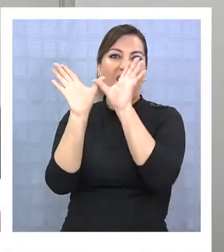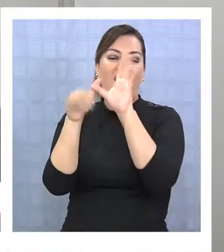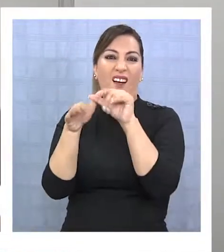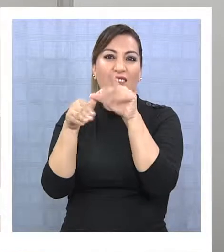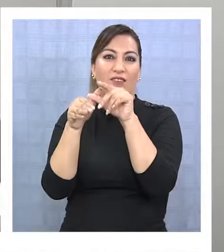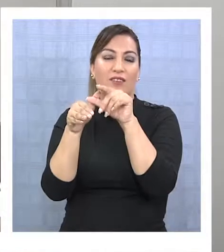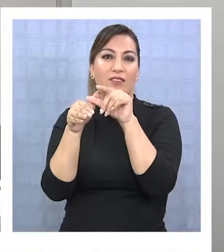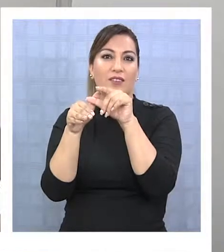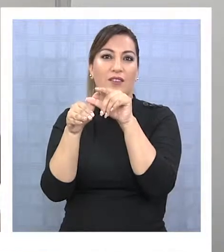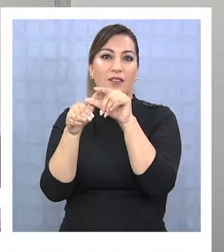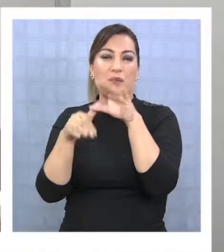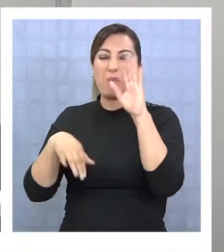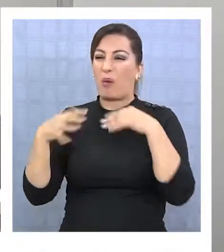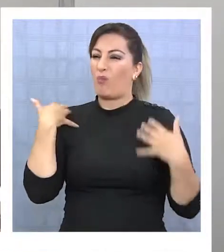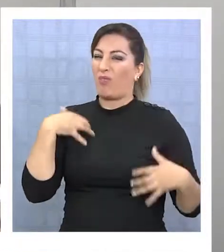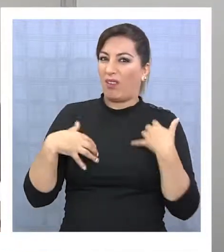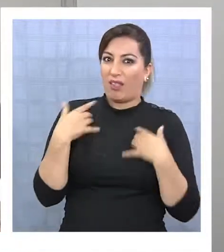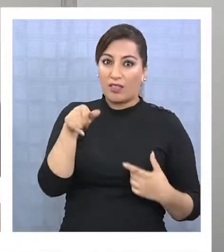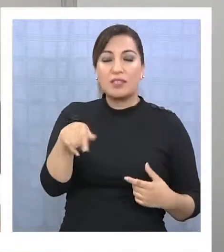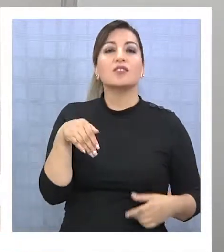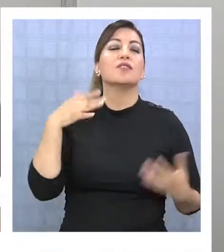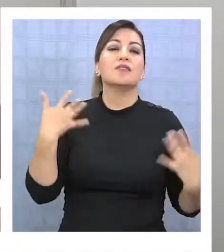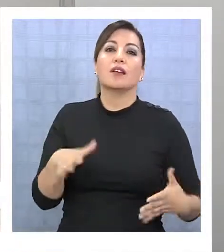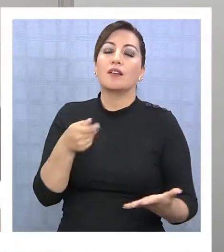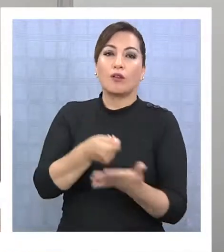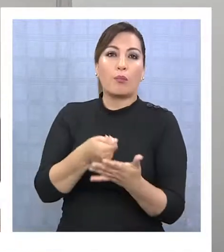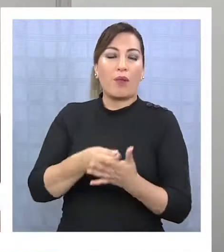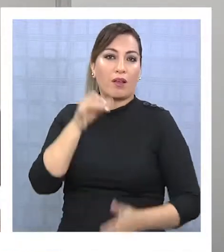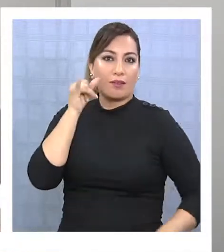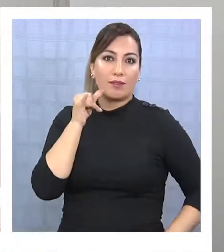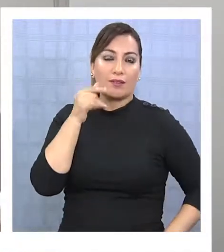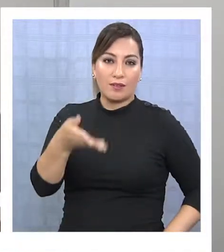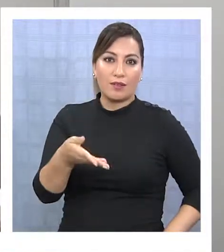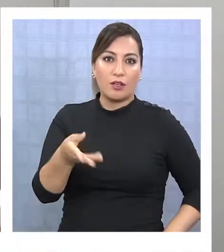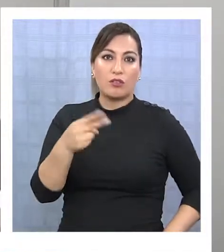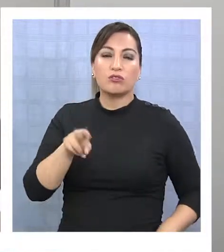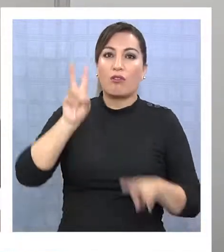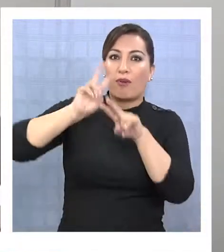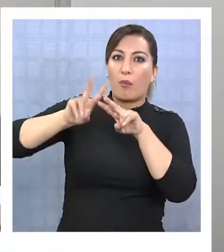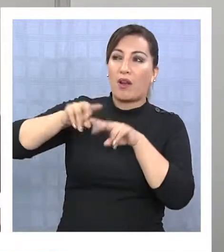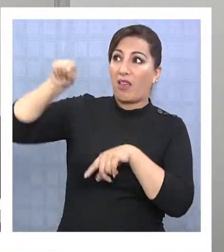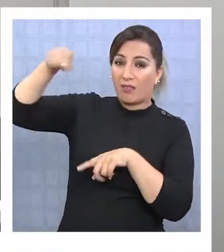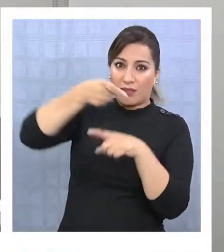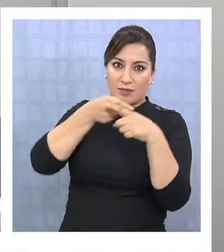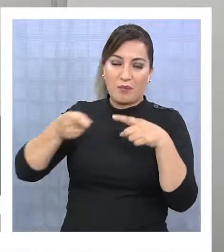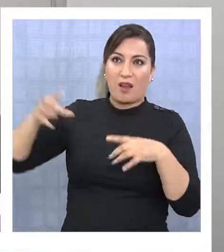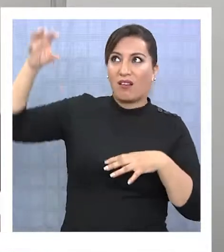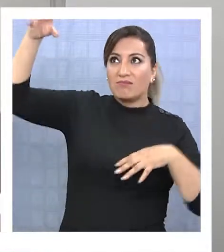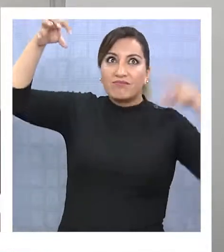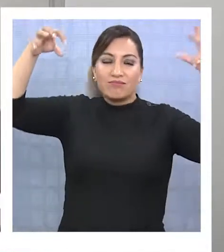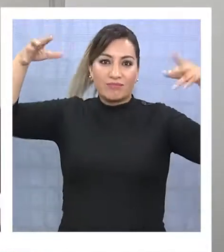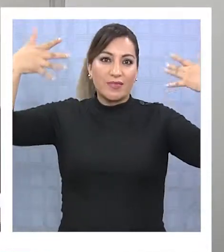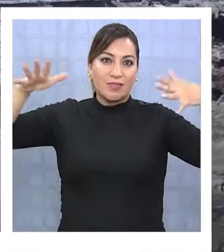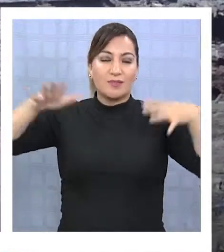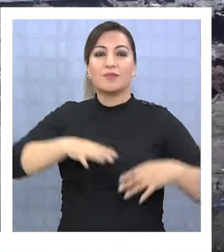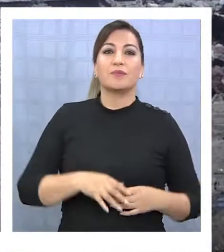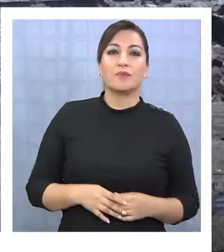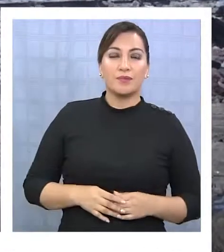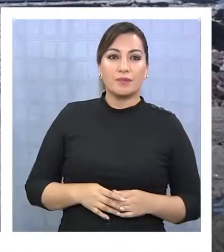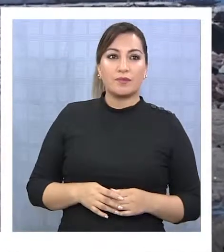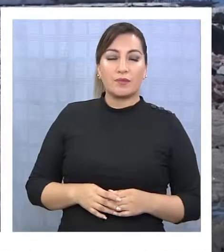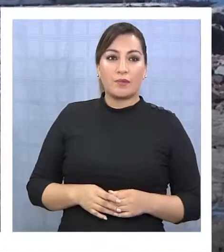que tenemos en la piscina, que son los más molestos. Y ya eso ya están acá en Iquique, y lo estamos instalando esta semana, ya deberían quedar instalados.